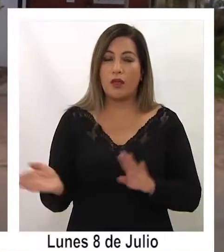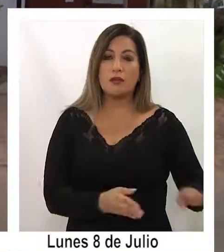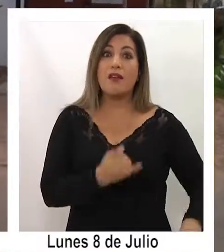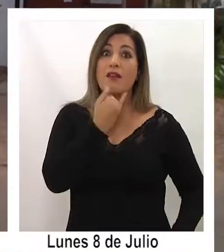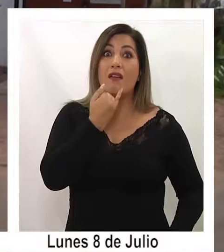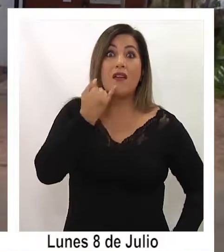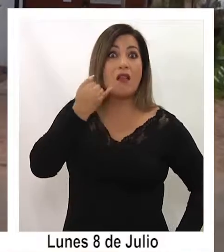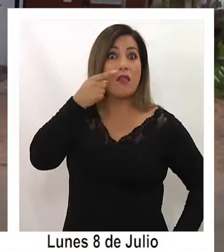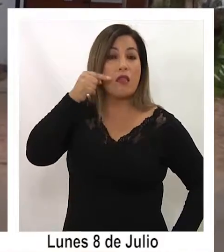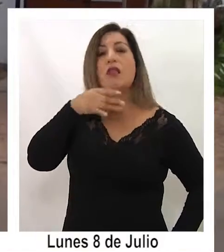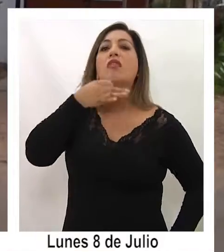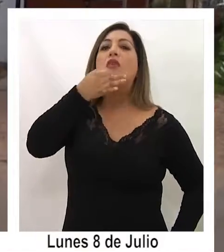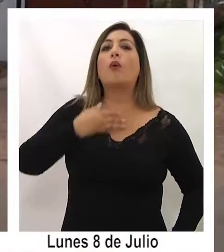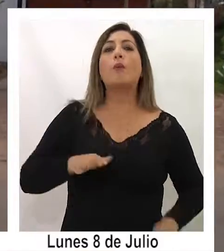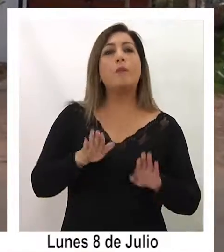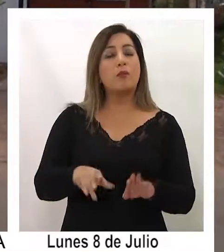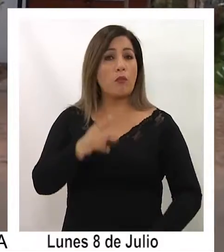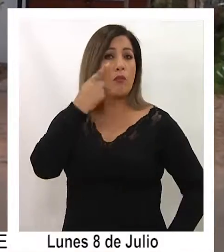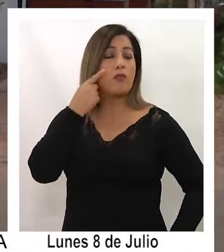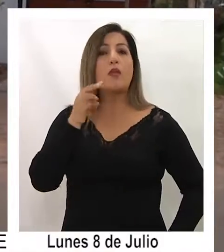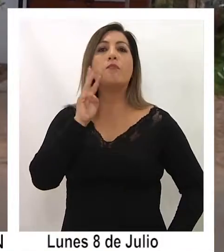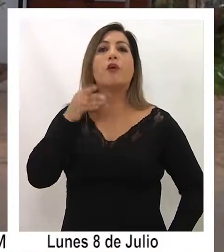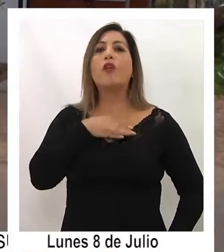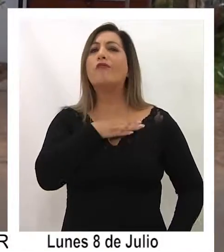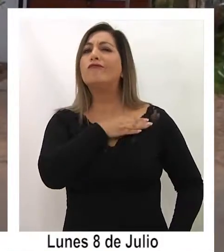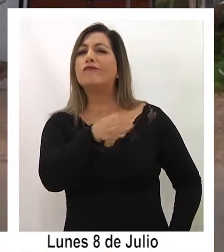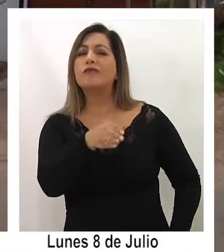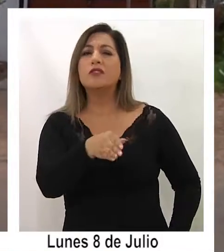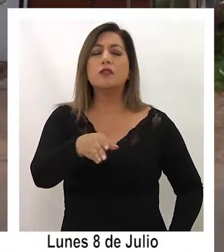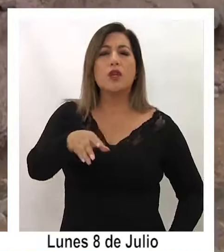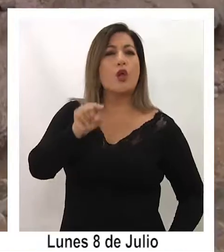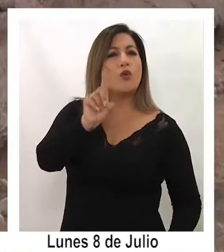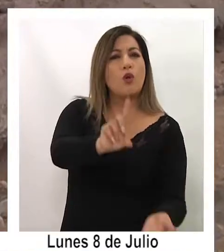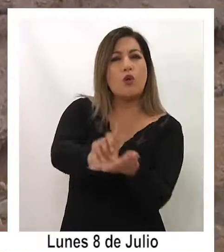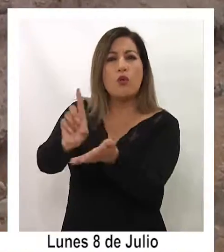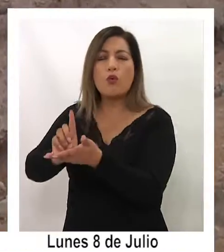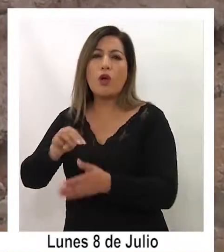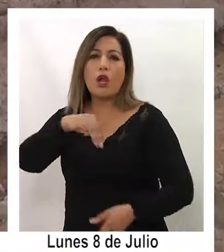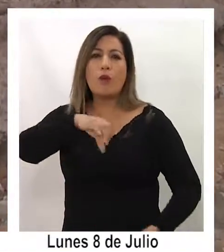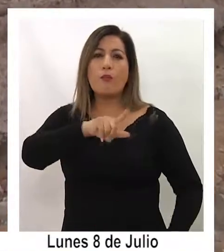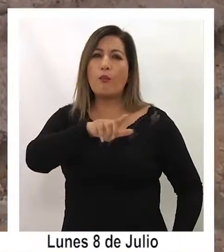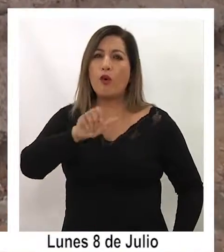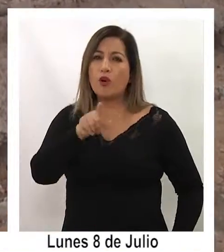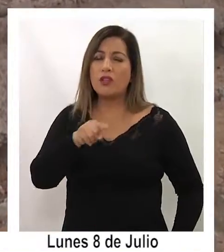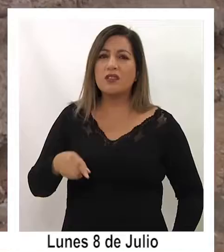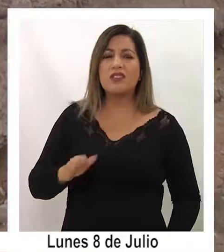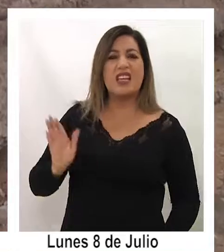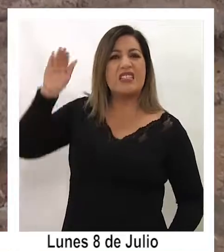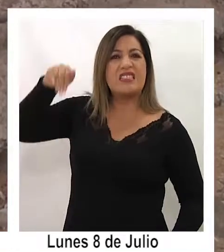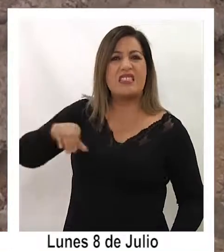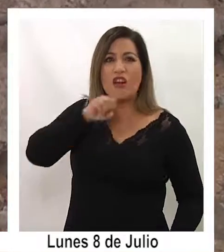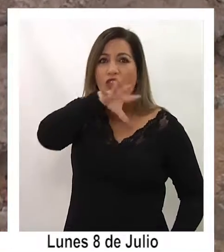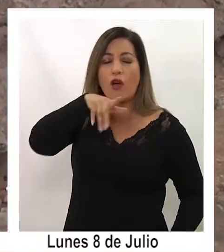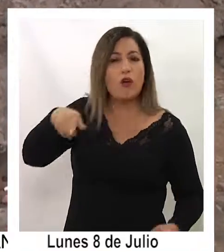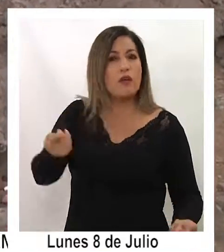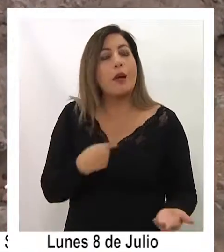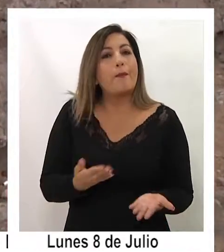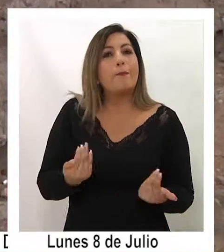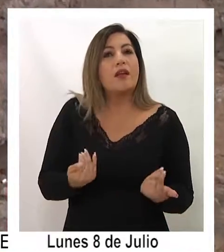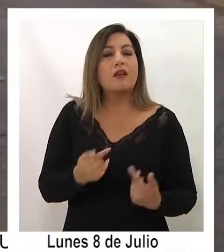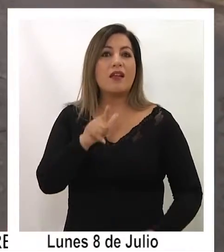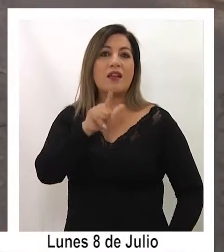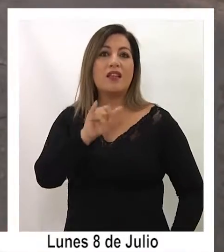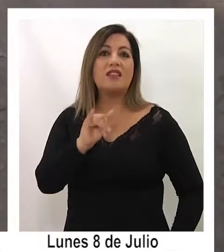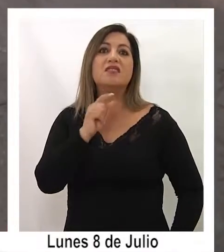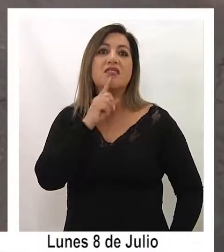El intendente señala que el mismo miércoles visitó los puntos señalados de gravedad, los moyes, cerros de Aragón y otros, y que se espera que las